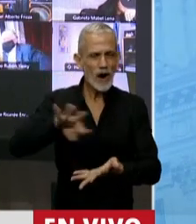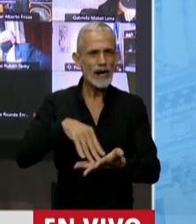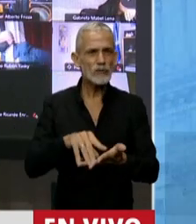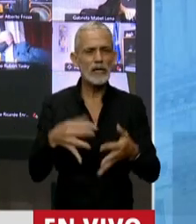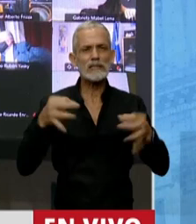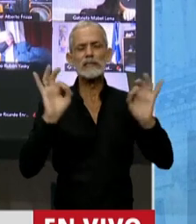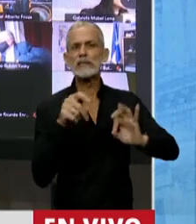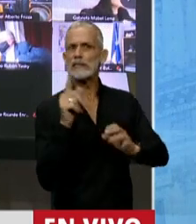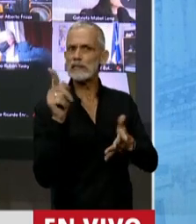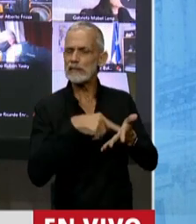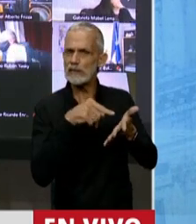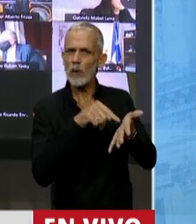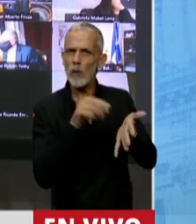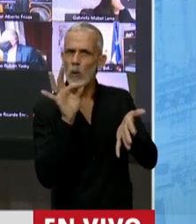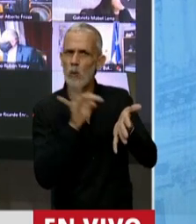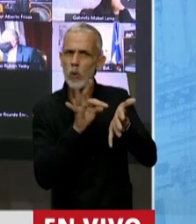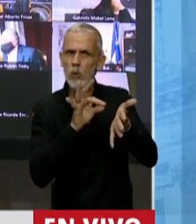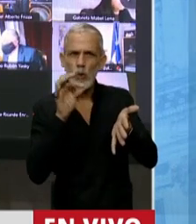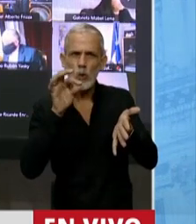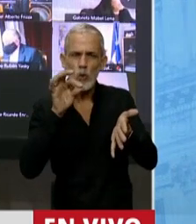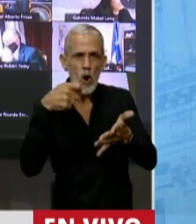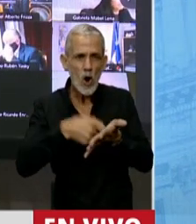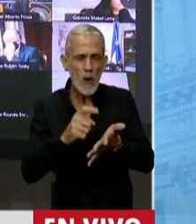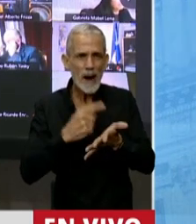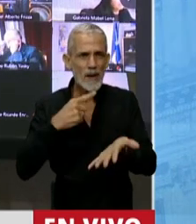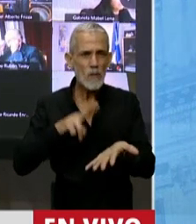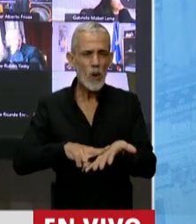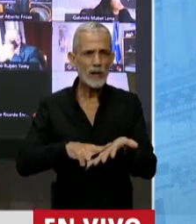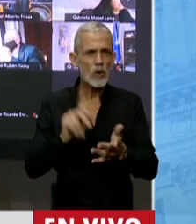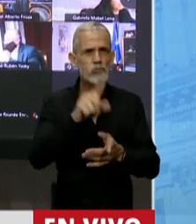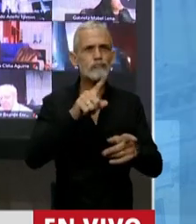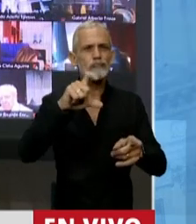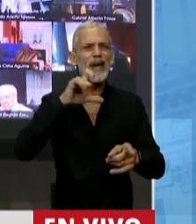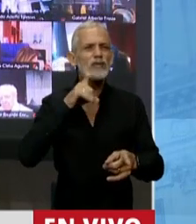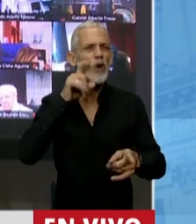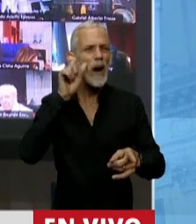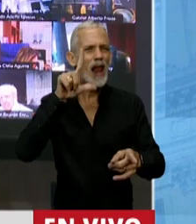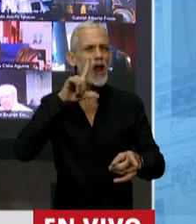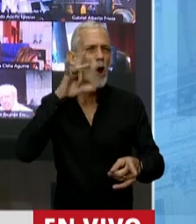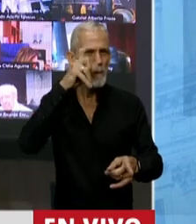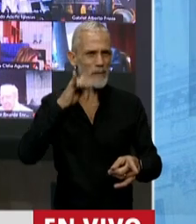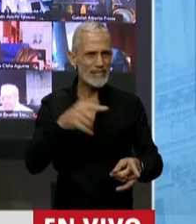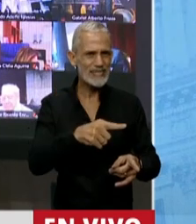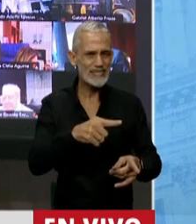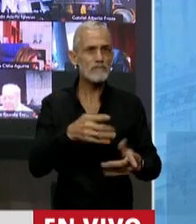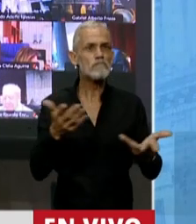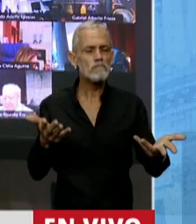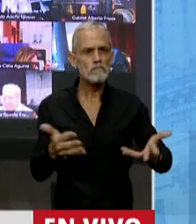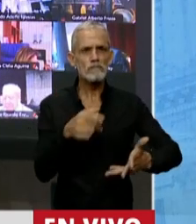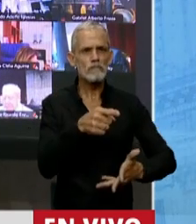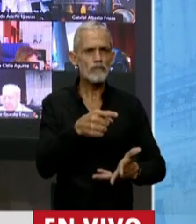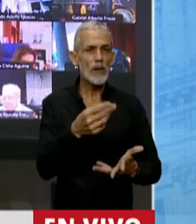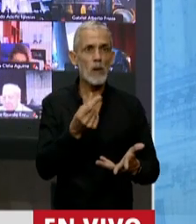exención de un impuesto a Cristóbal López que se hizo